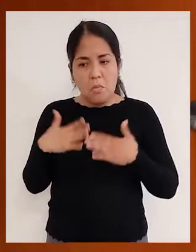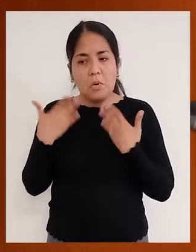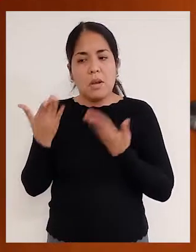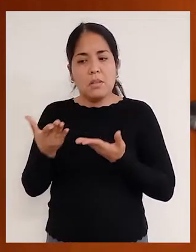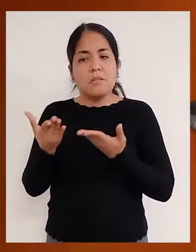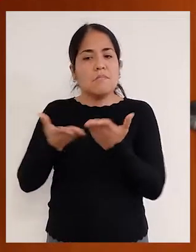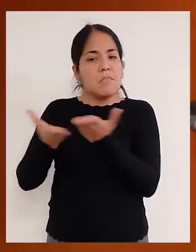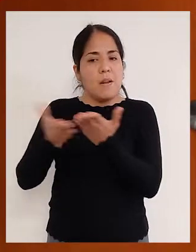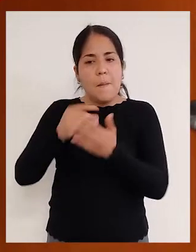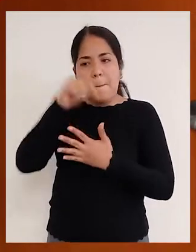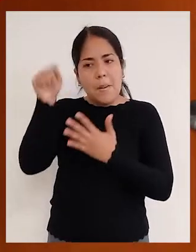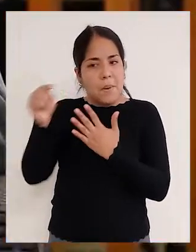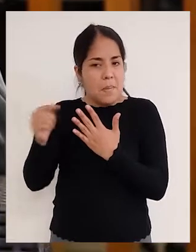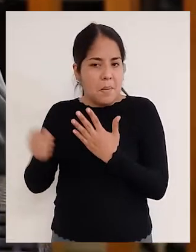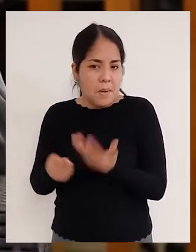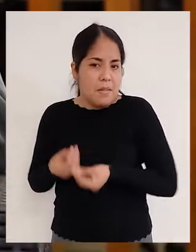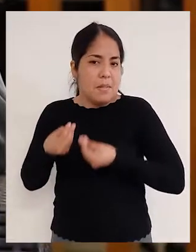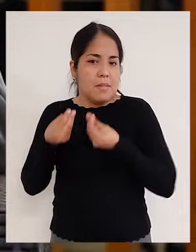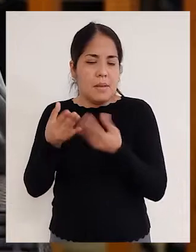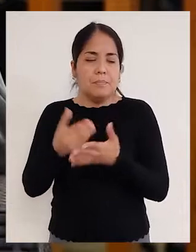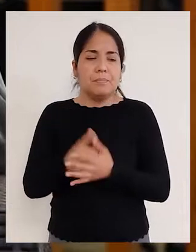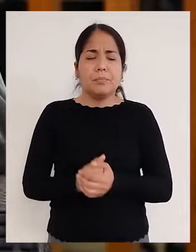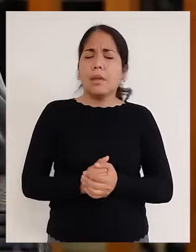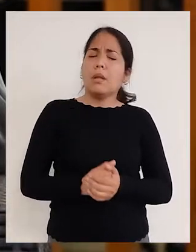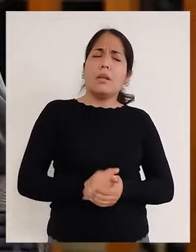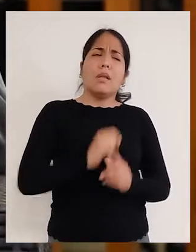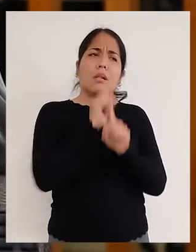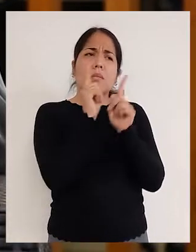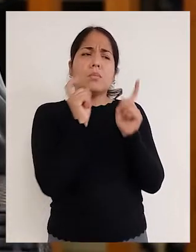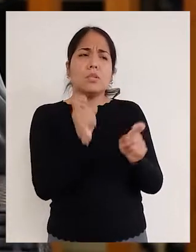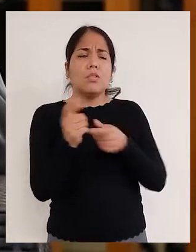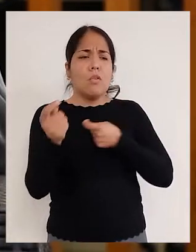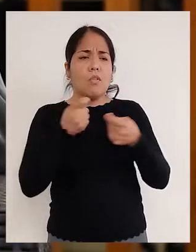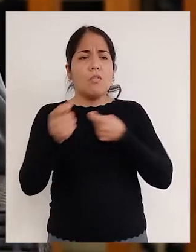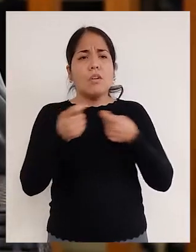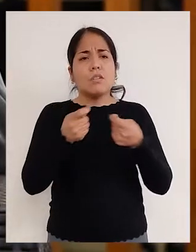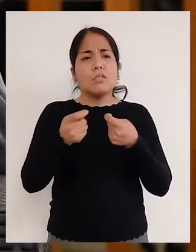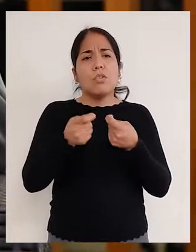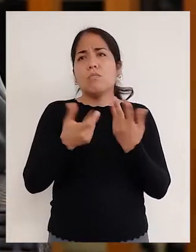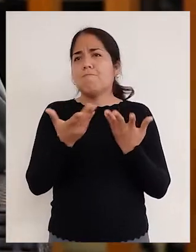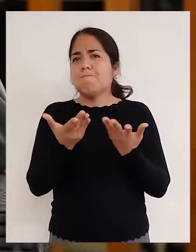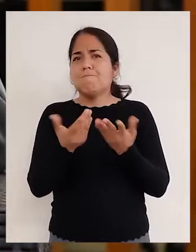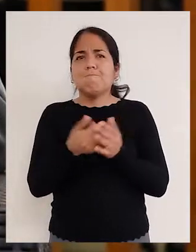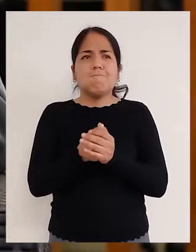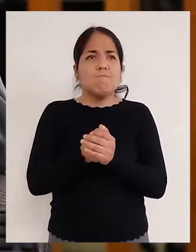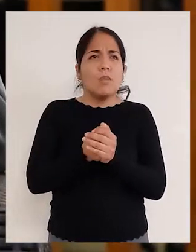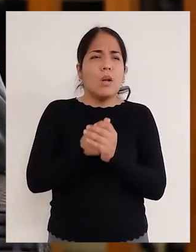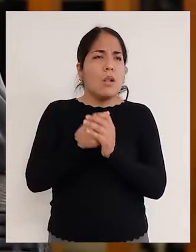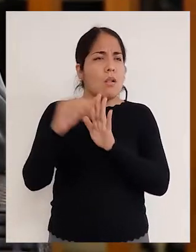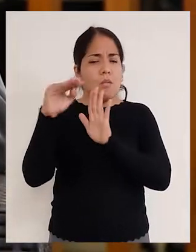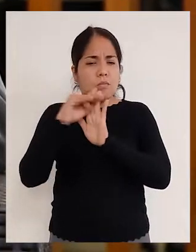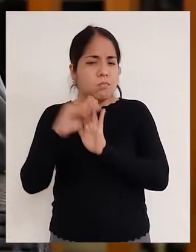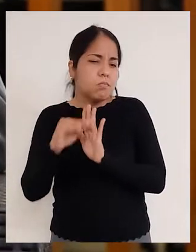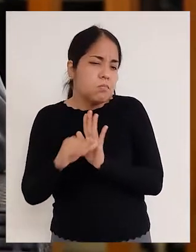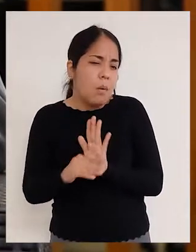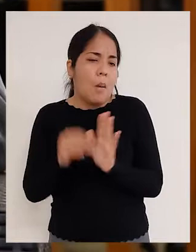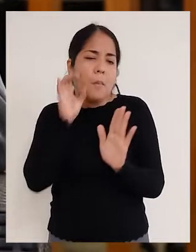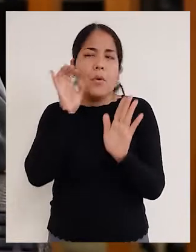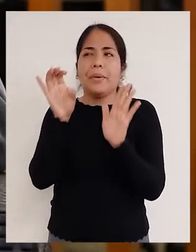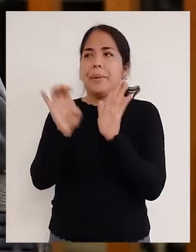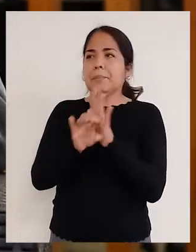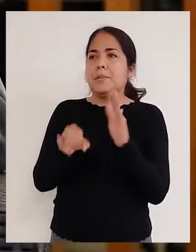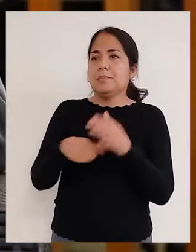servicios pueden prestar a la ciudadanía. Y en tema estructural, por ejemplo, de los gobiernos regionales y locales, vaga de redundancia, por ejemplo,